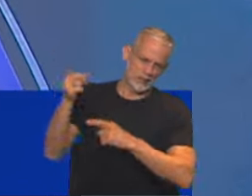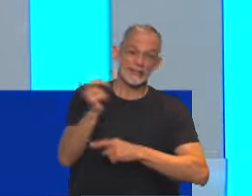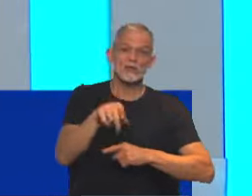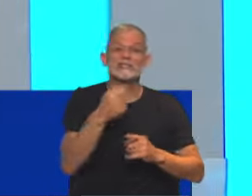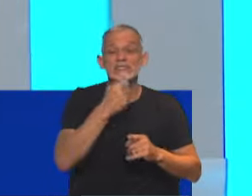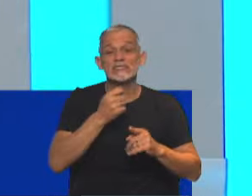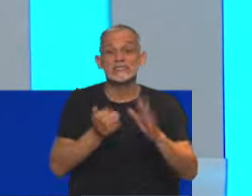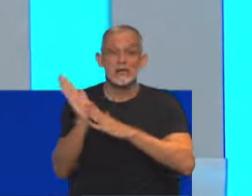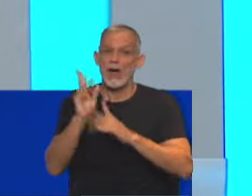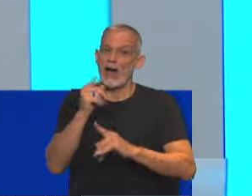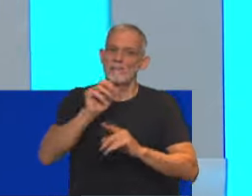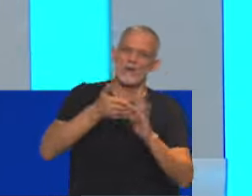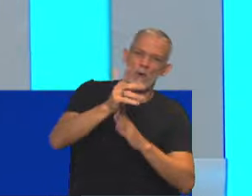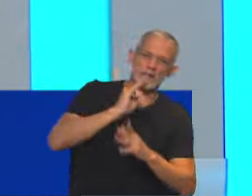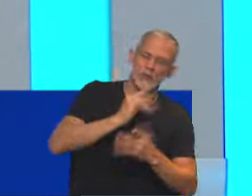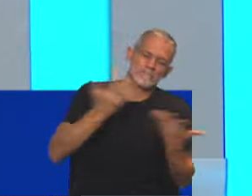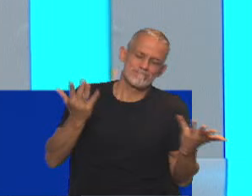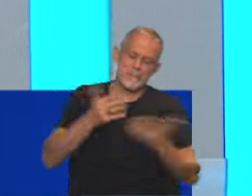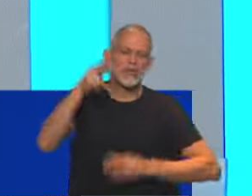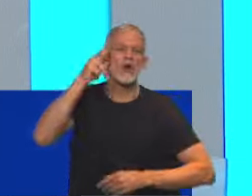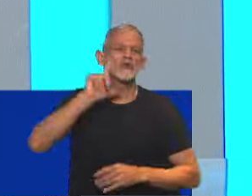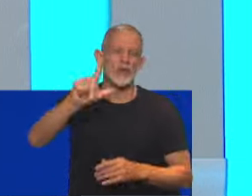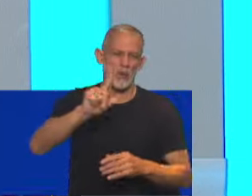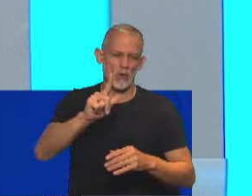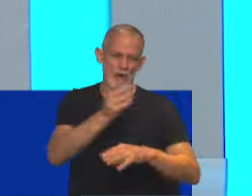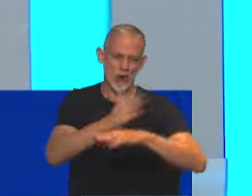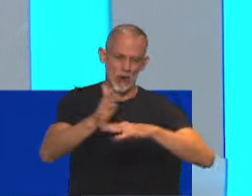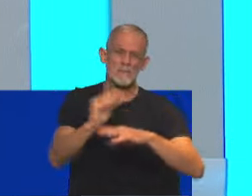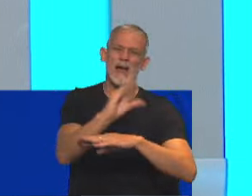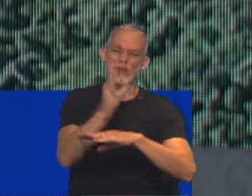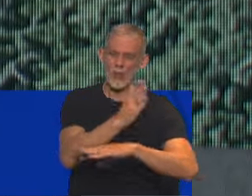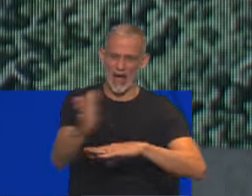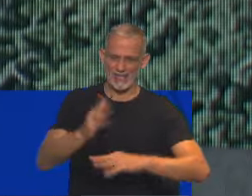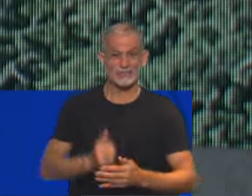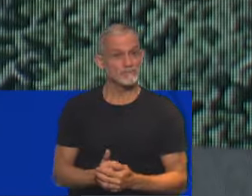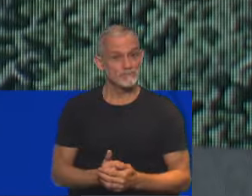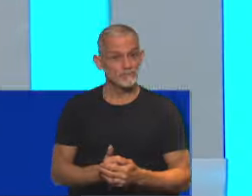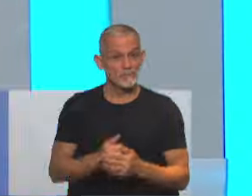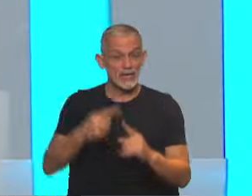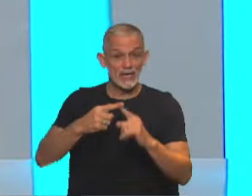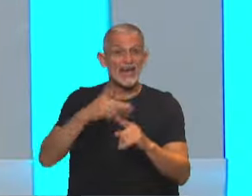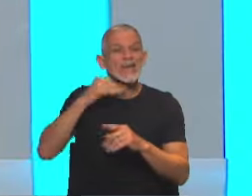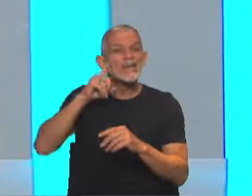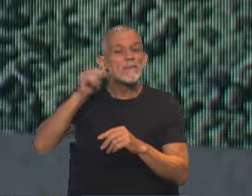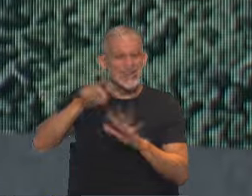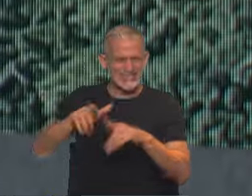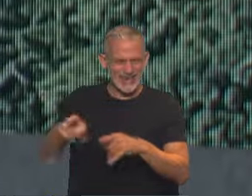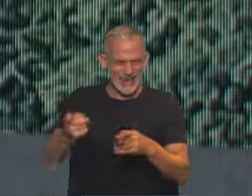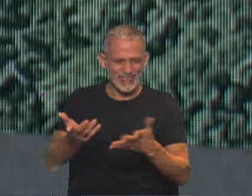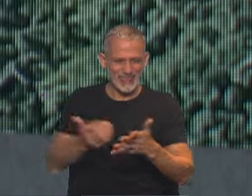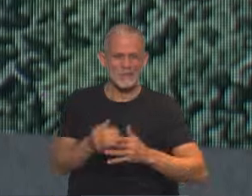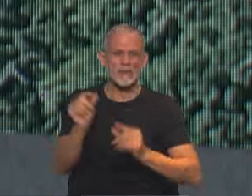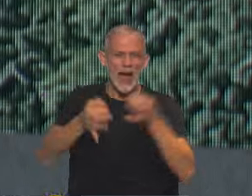mayo, que en realidad se realiza el 8 de julio a ya la madrugada. Claro que sí, Jiménez, se queda con nosotros porque en un ratito seguimos analizando